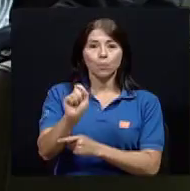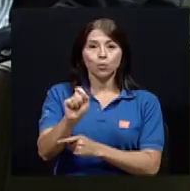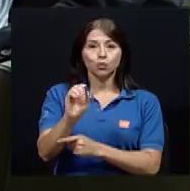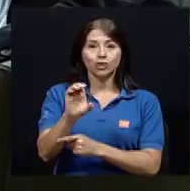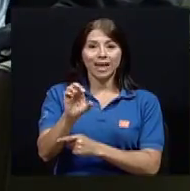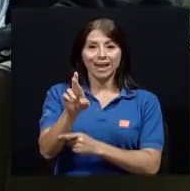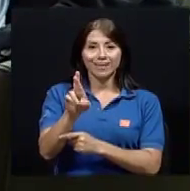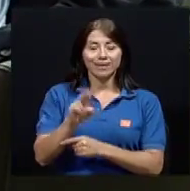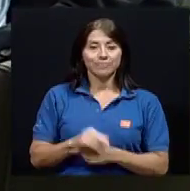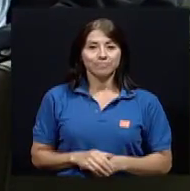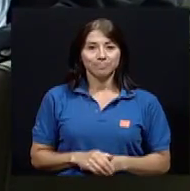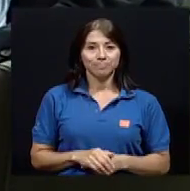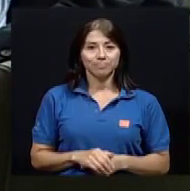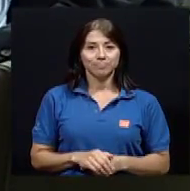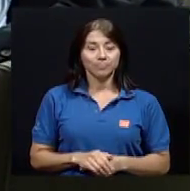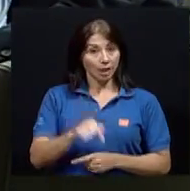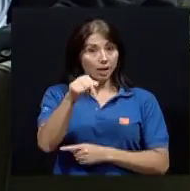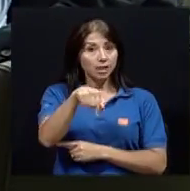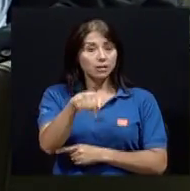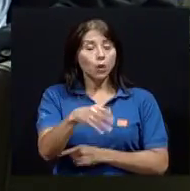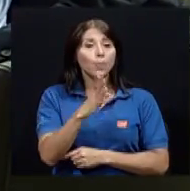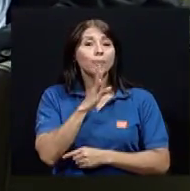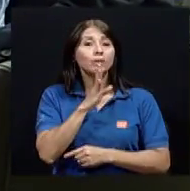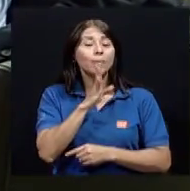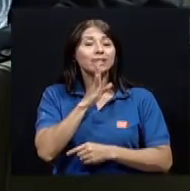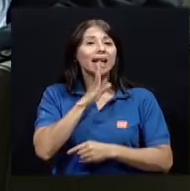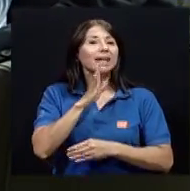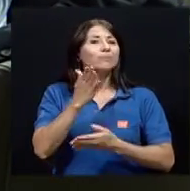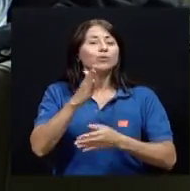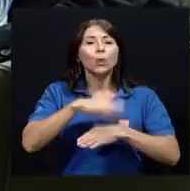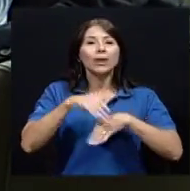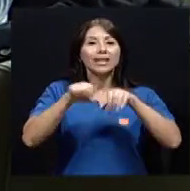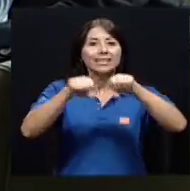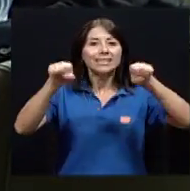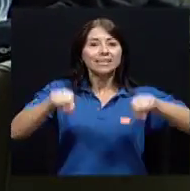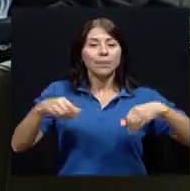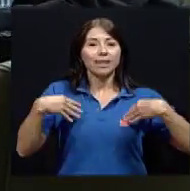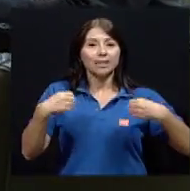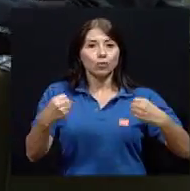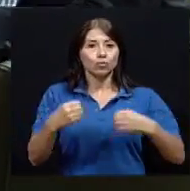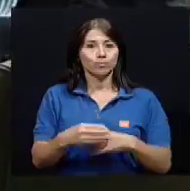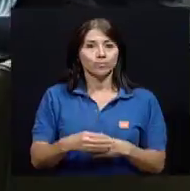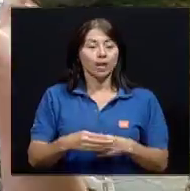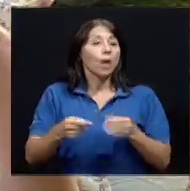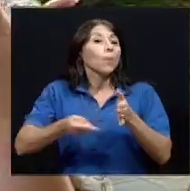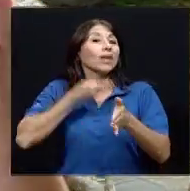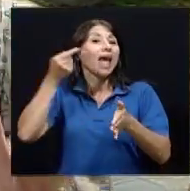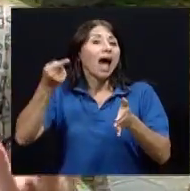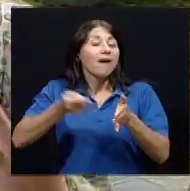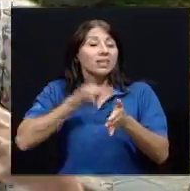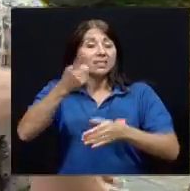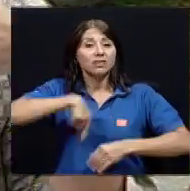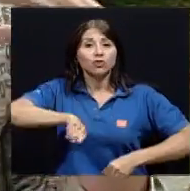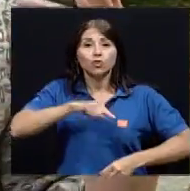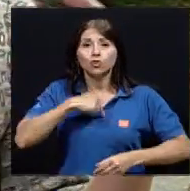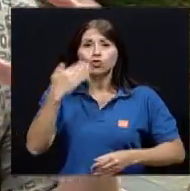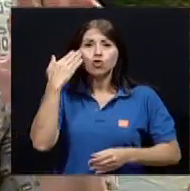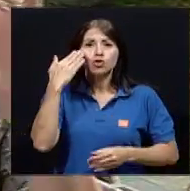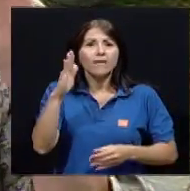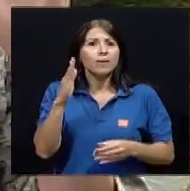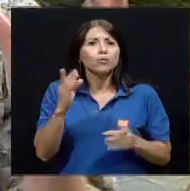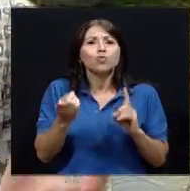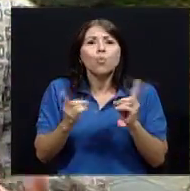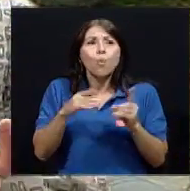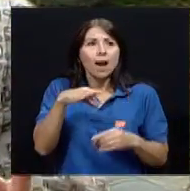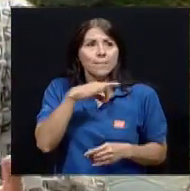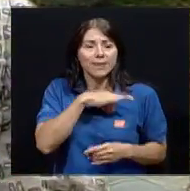Y es que hoy vamos a conversar sobre el sistema de salud, Pablo, porque a veces no sabemos con claridad los beneficios, cómo fue que se